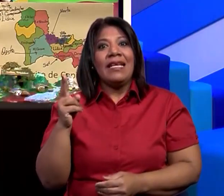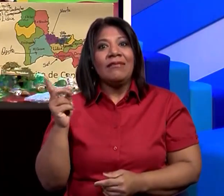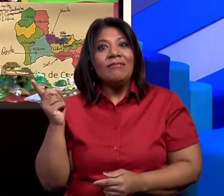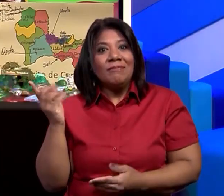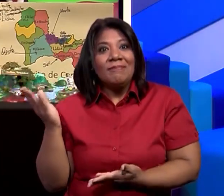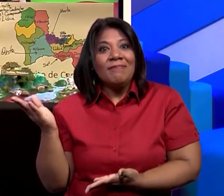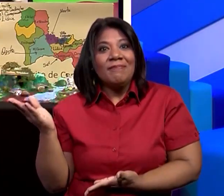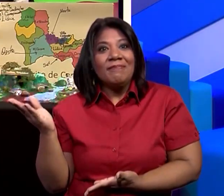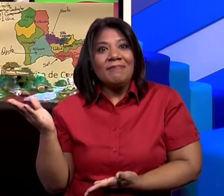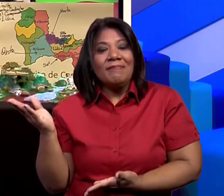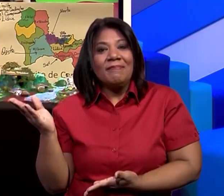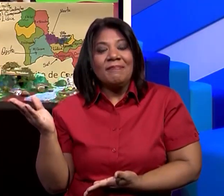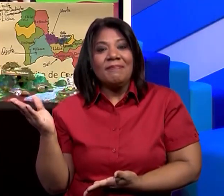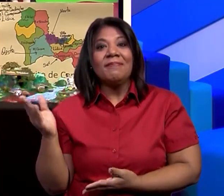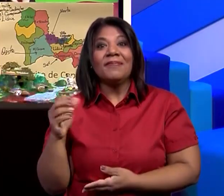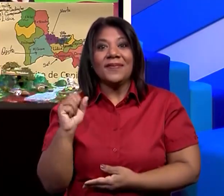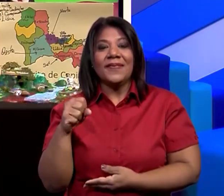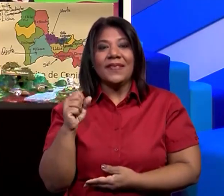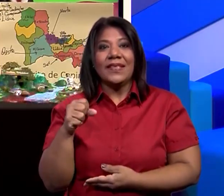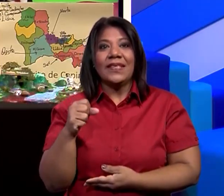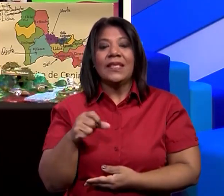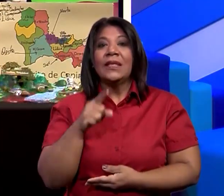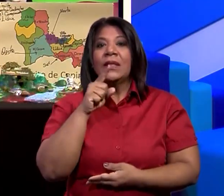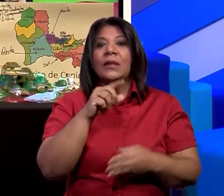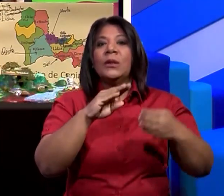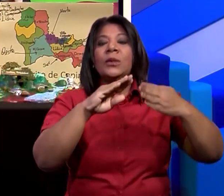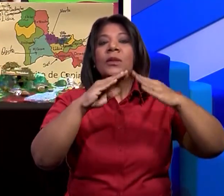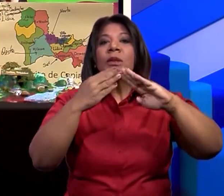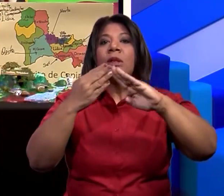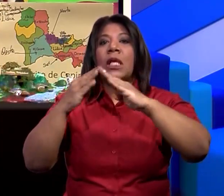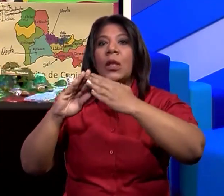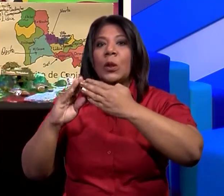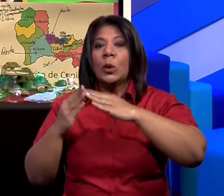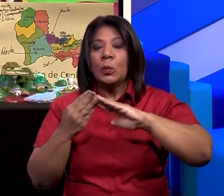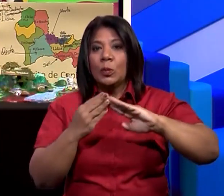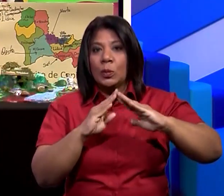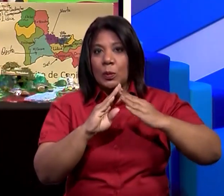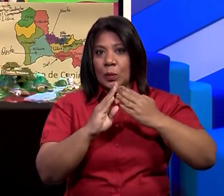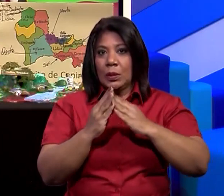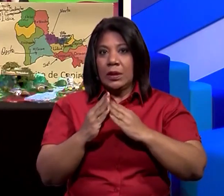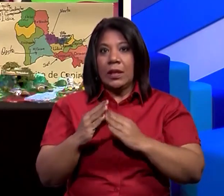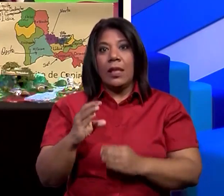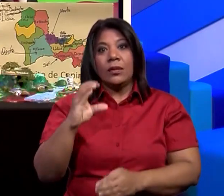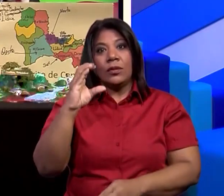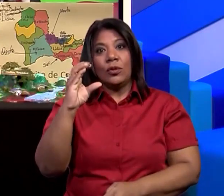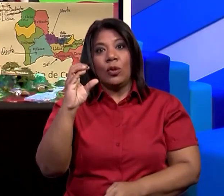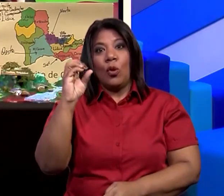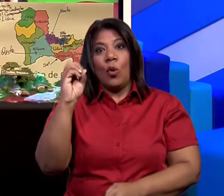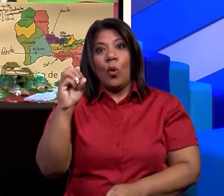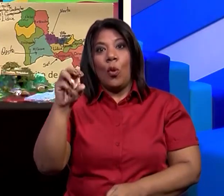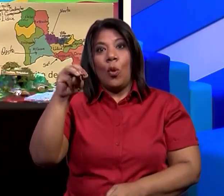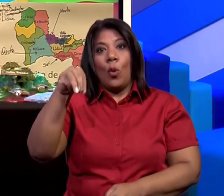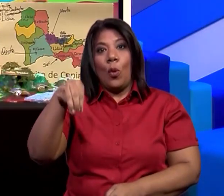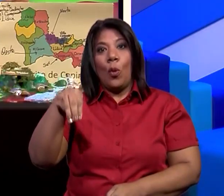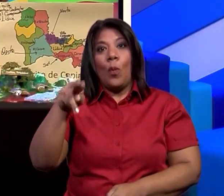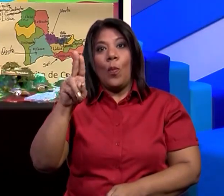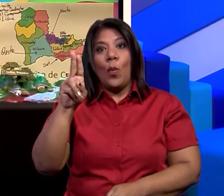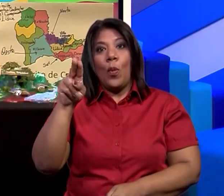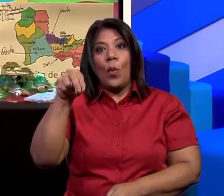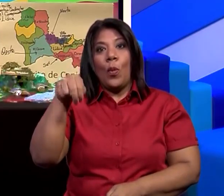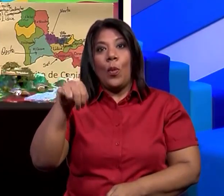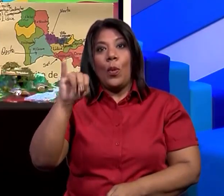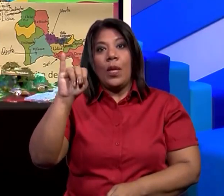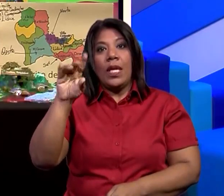las modificaciones que pueden hacer en casa con los elementos. Bien,